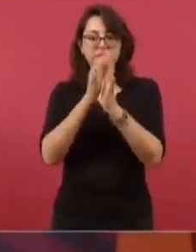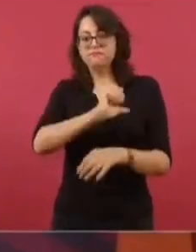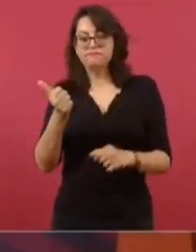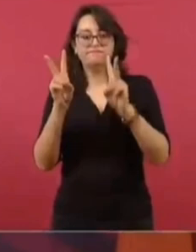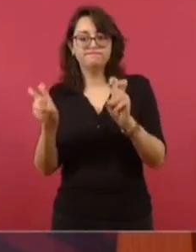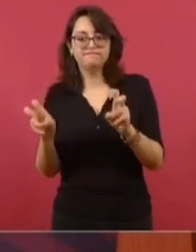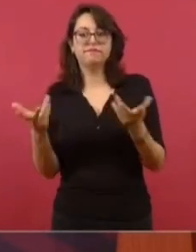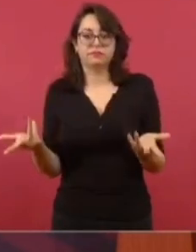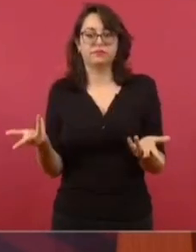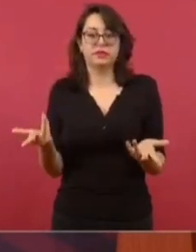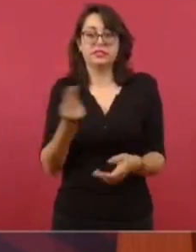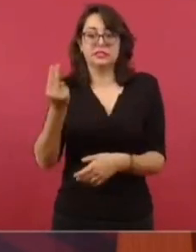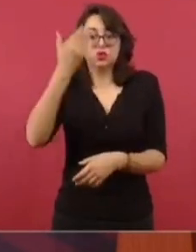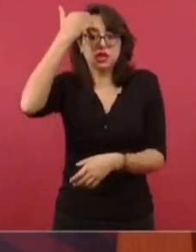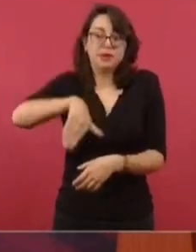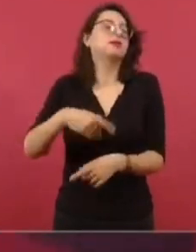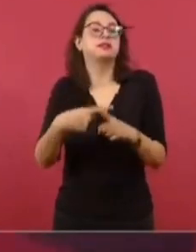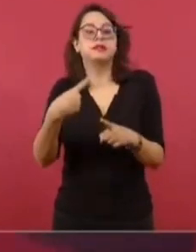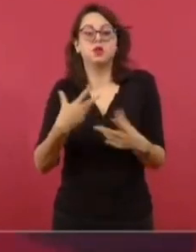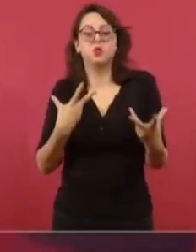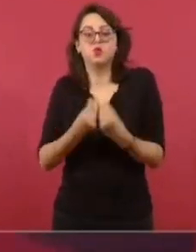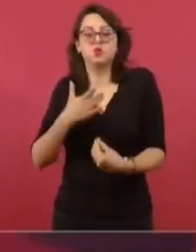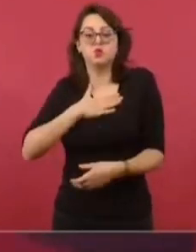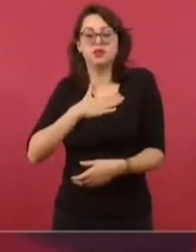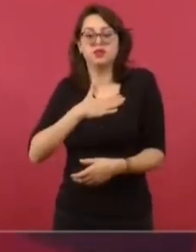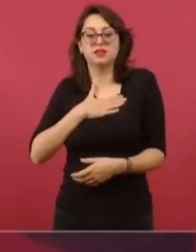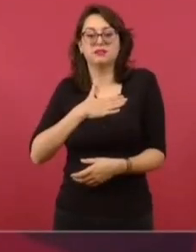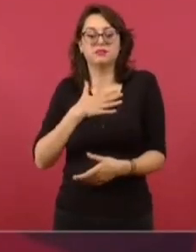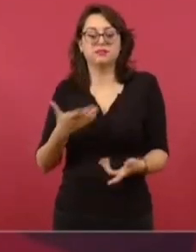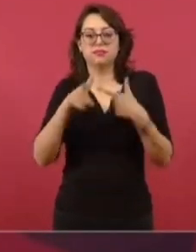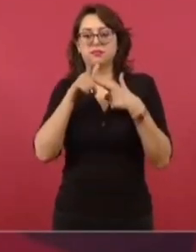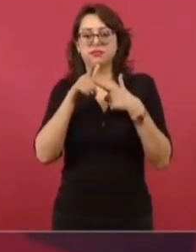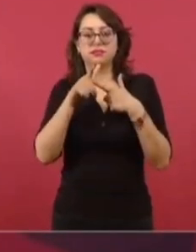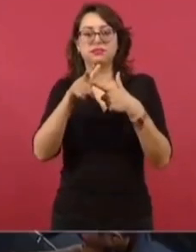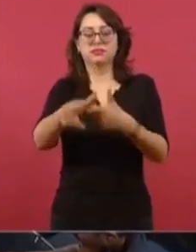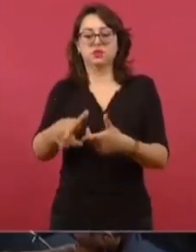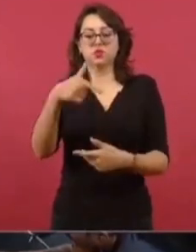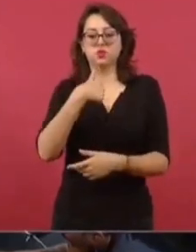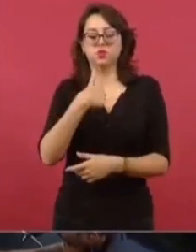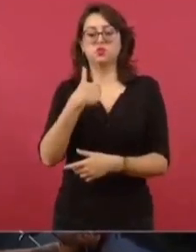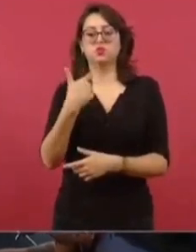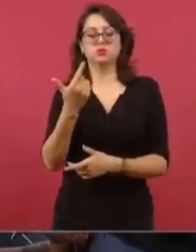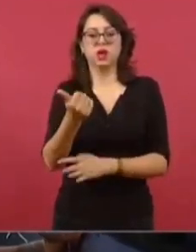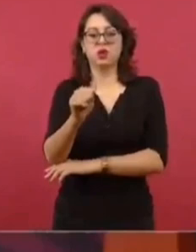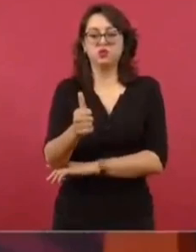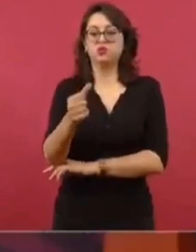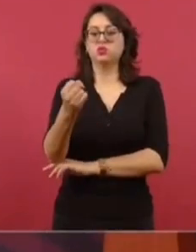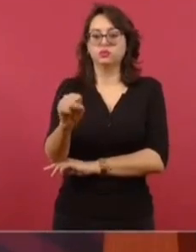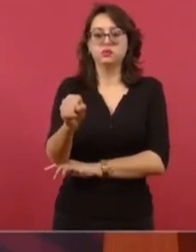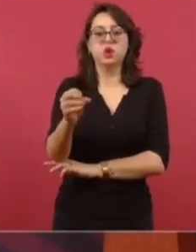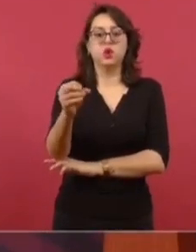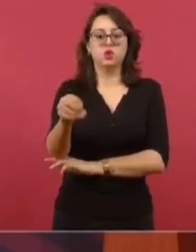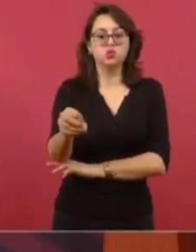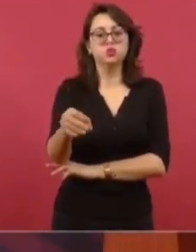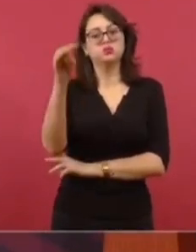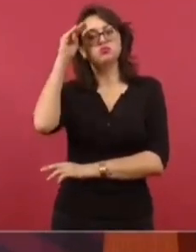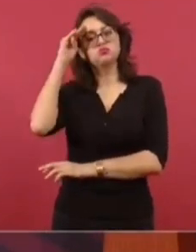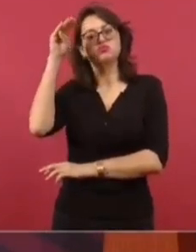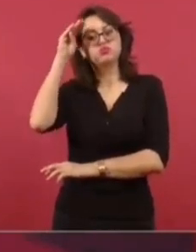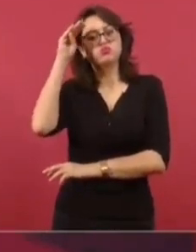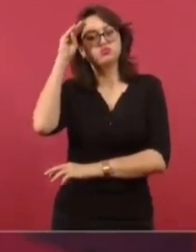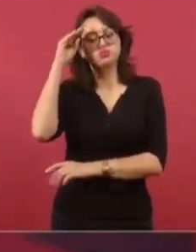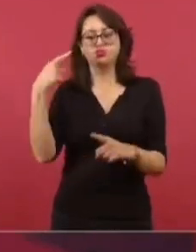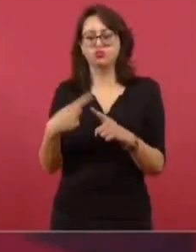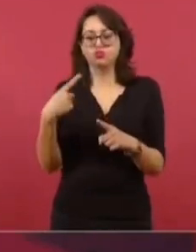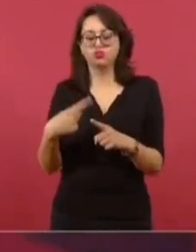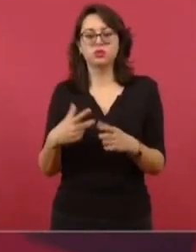Y ya cuando menos saber. O sea, yo voy a estar hasta agosto. Yo voy a estar hasta octubre. Que yo ya vaya también pensando en